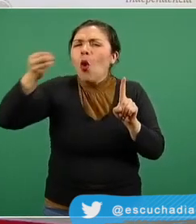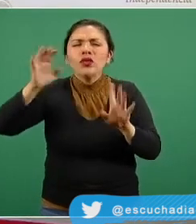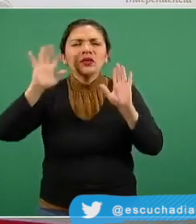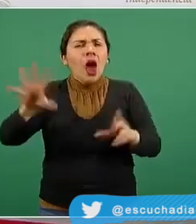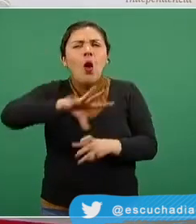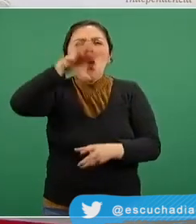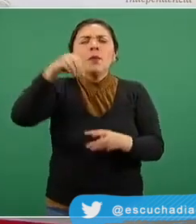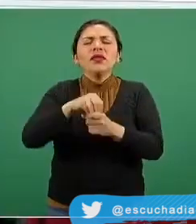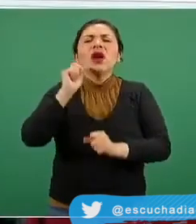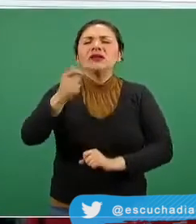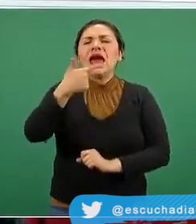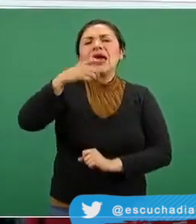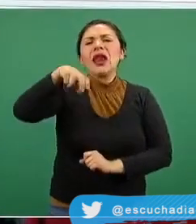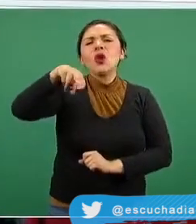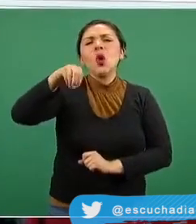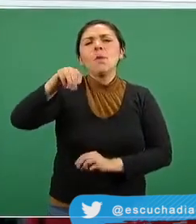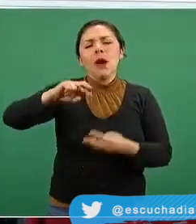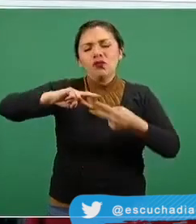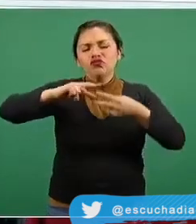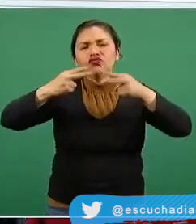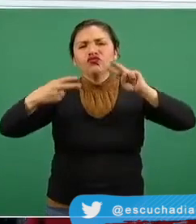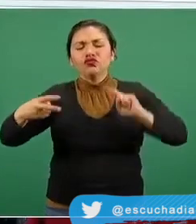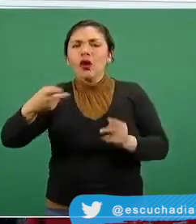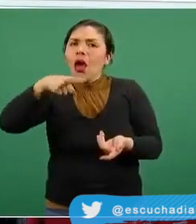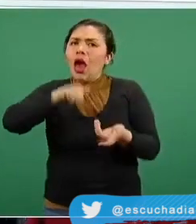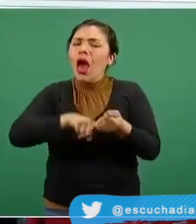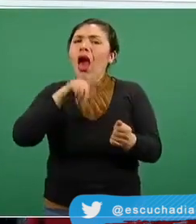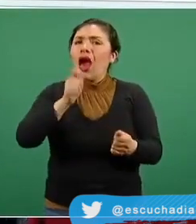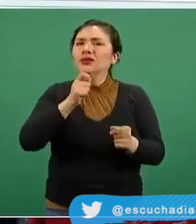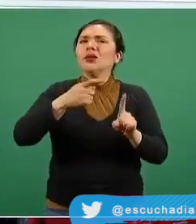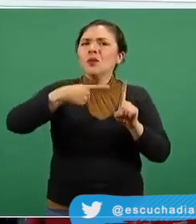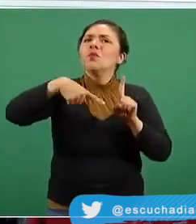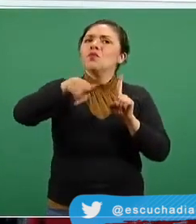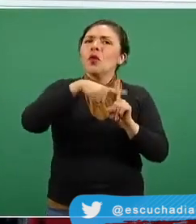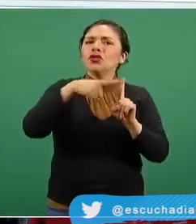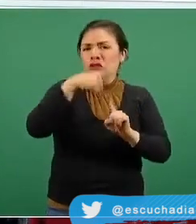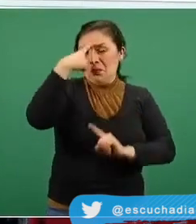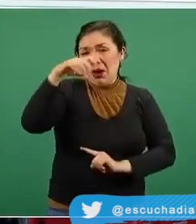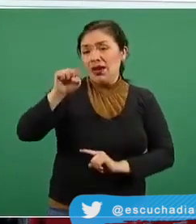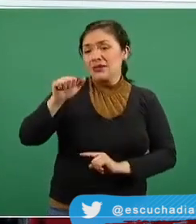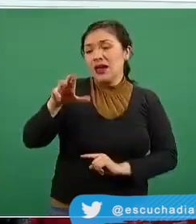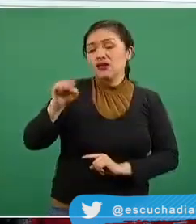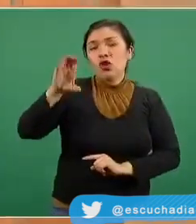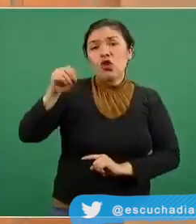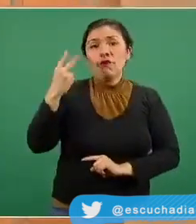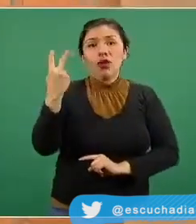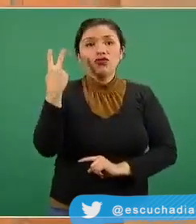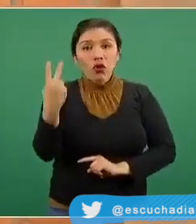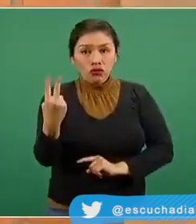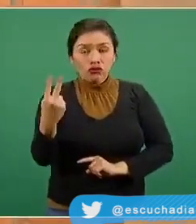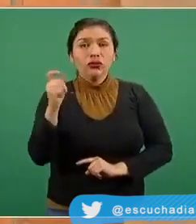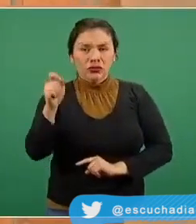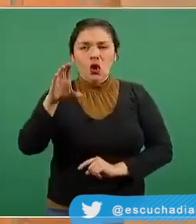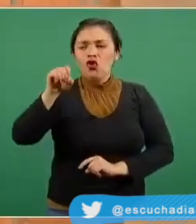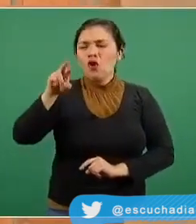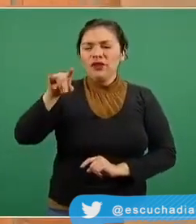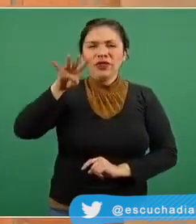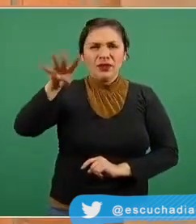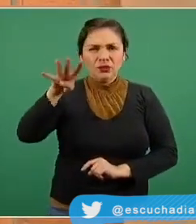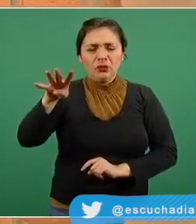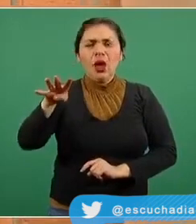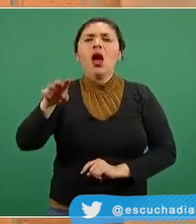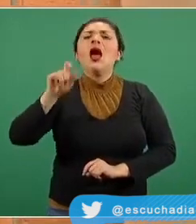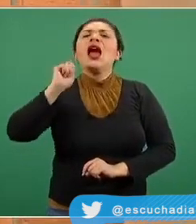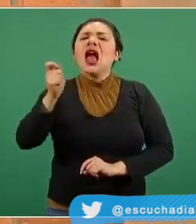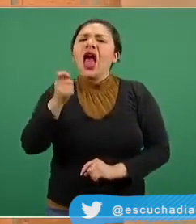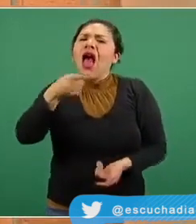del genoma de una muestra que había dado positiva al virus SARS-CoV-2, es decir, un caso confirmado de COVID-19 con el